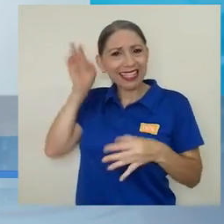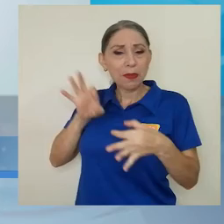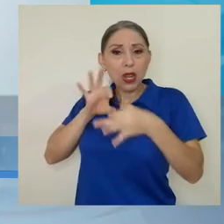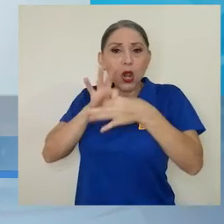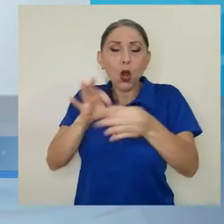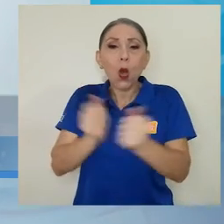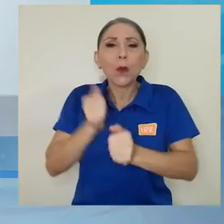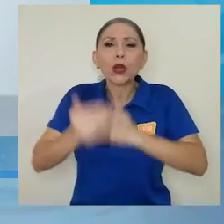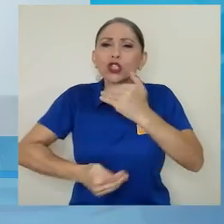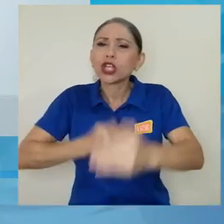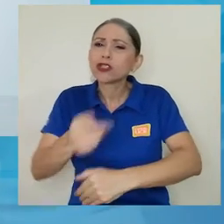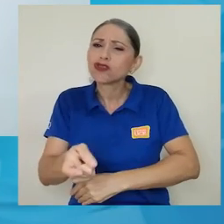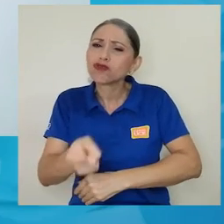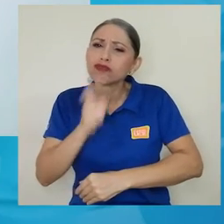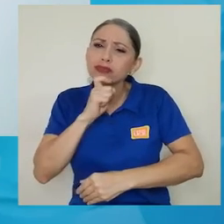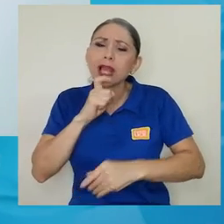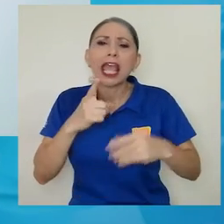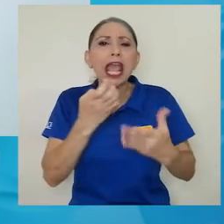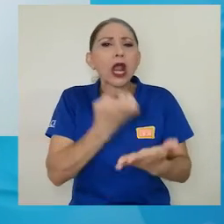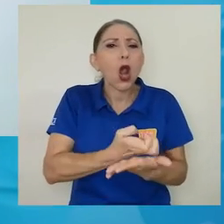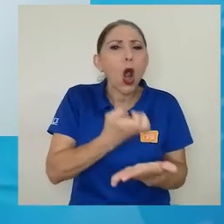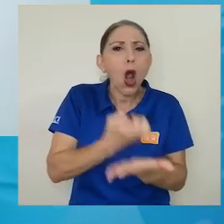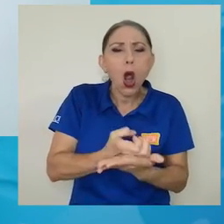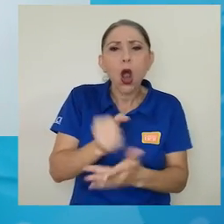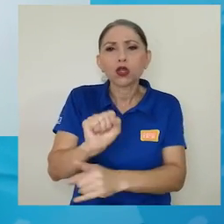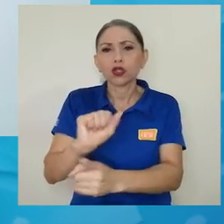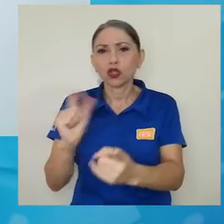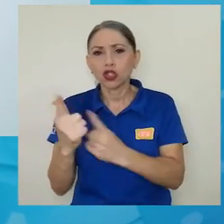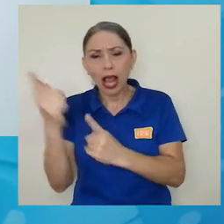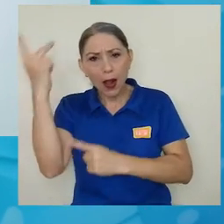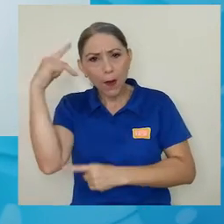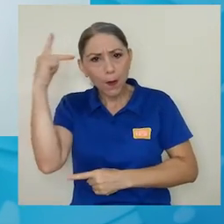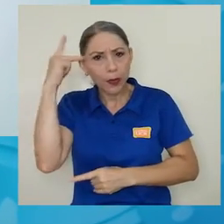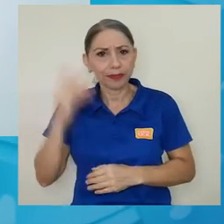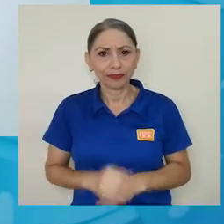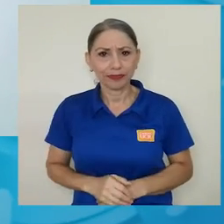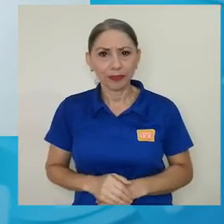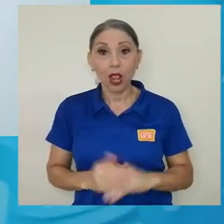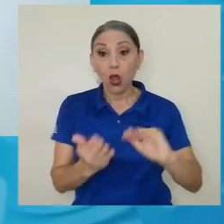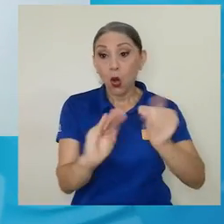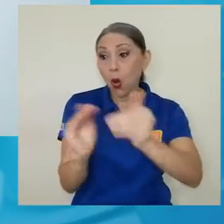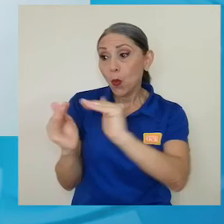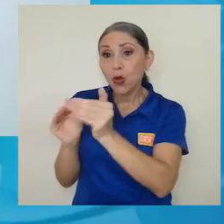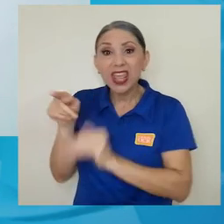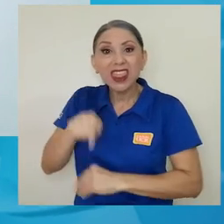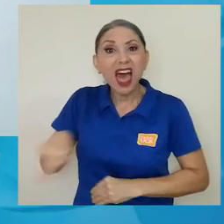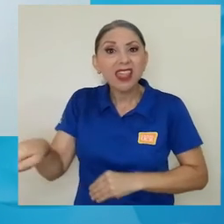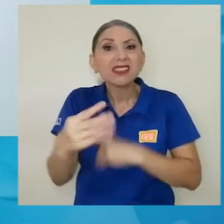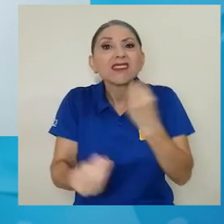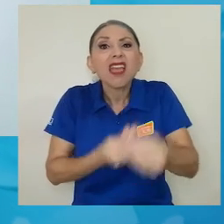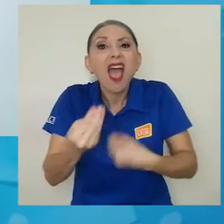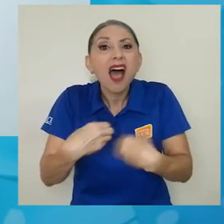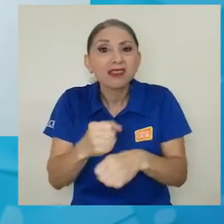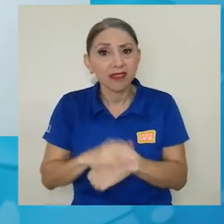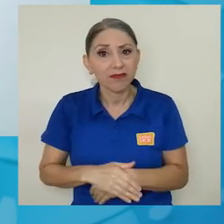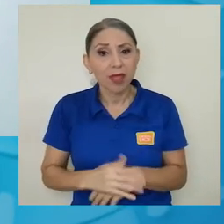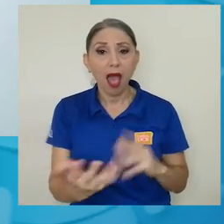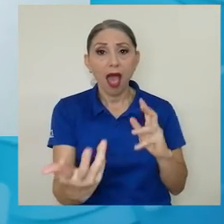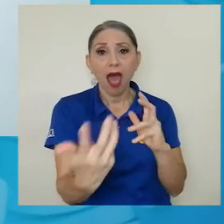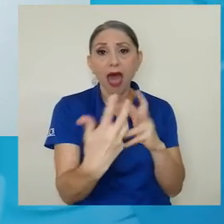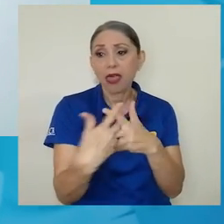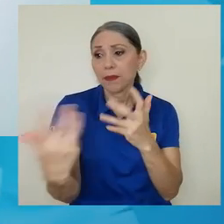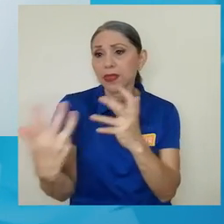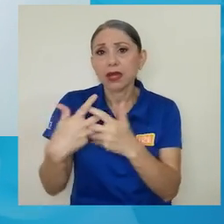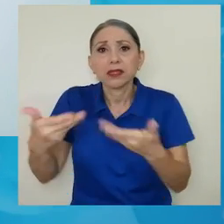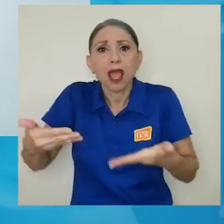complejos de tipo económico, de tipo social, político. Las comunidades básicamente lo que hacen es adaptarse a unas nuevas